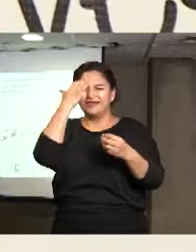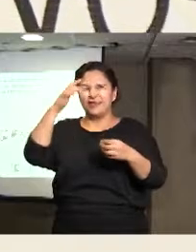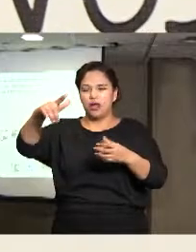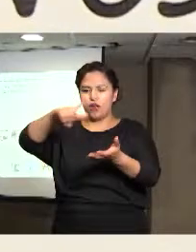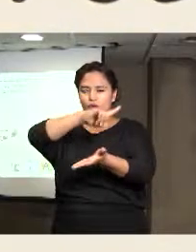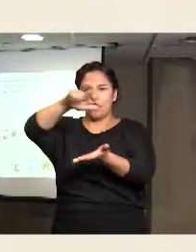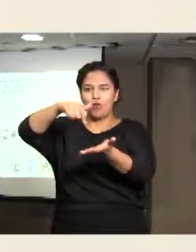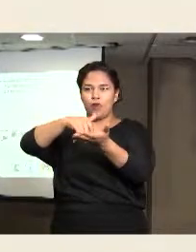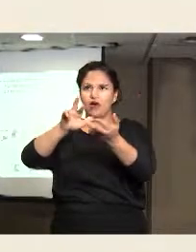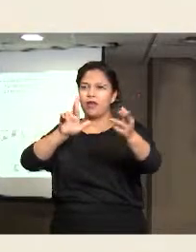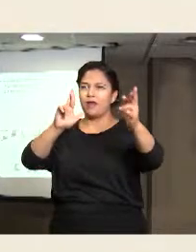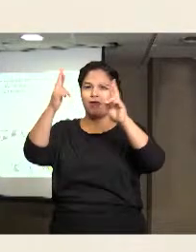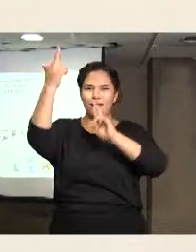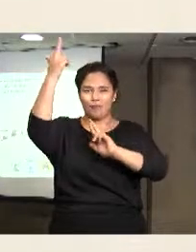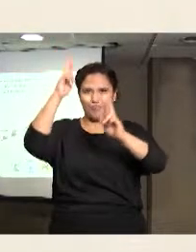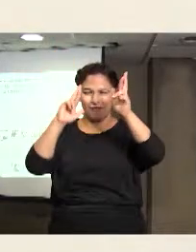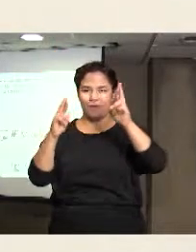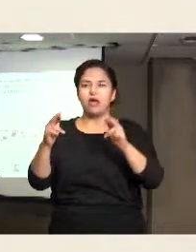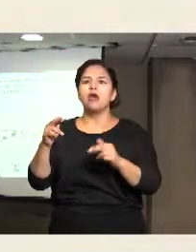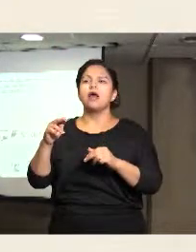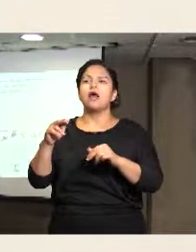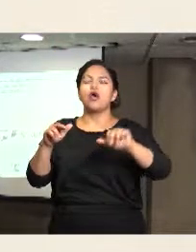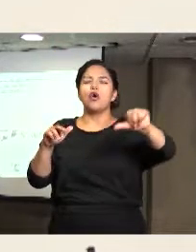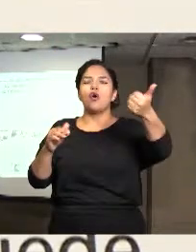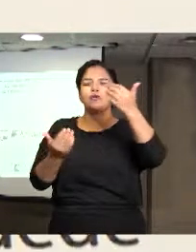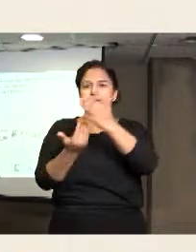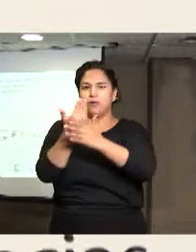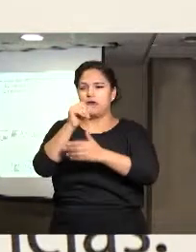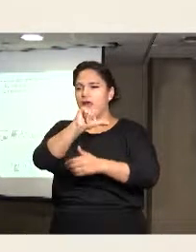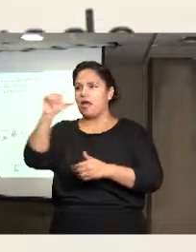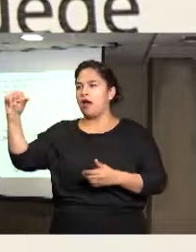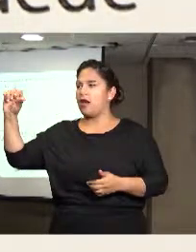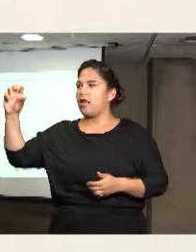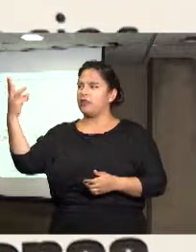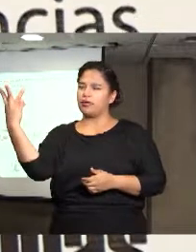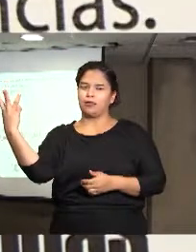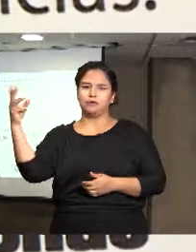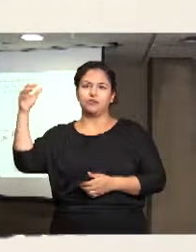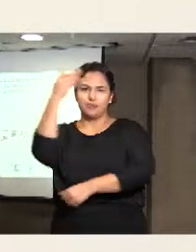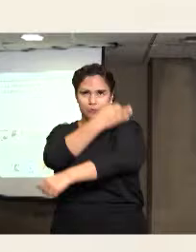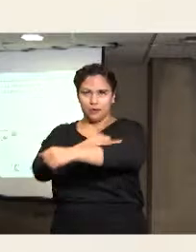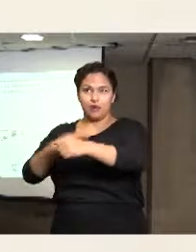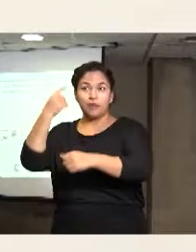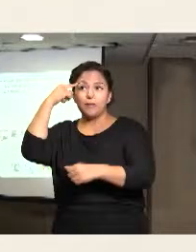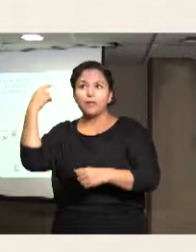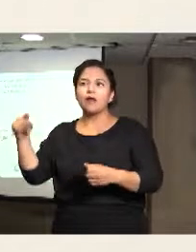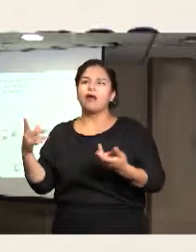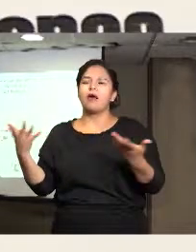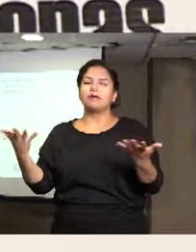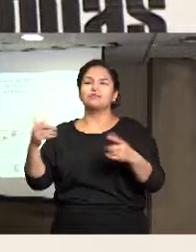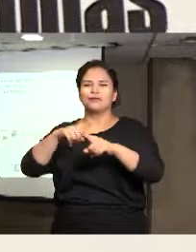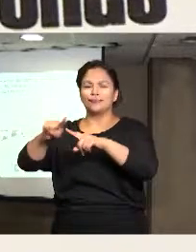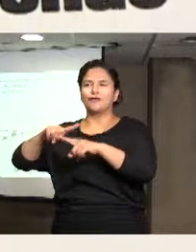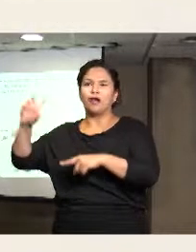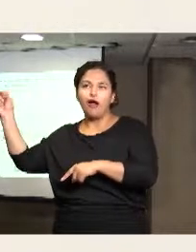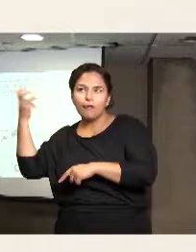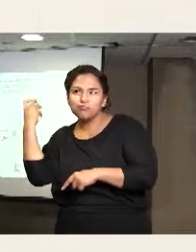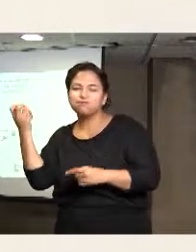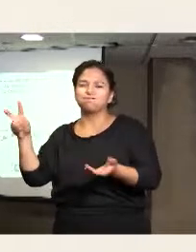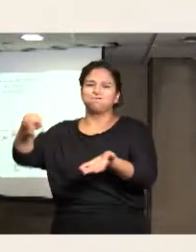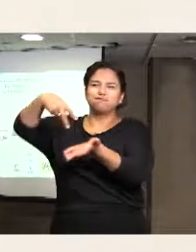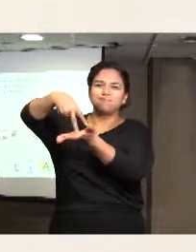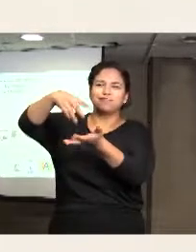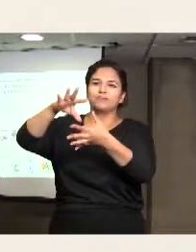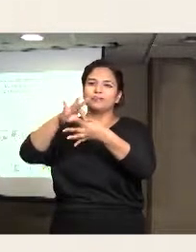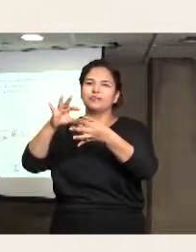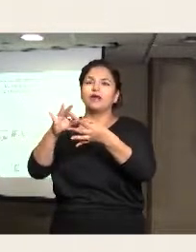en un horario de 11 de la mañana a 3 de la tarde, con actividades diversas que incluyen conferencias, pláticas, cuentacuentos,